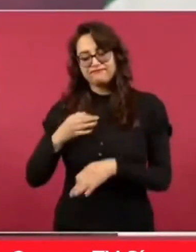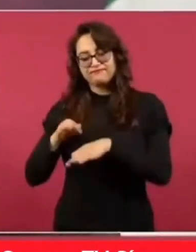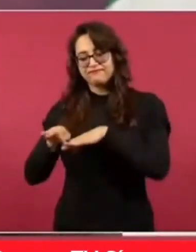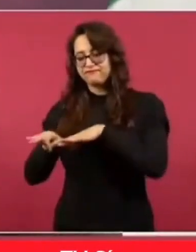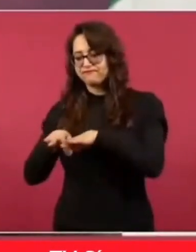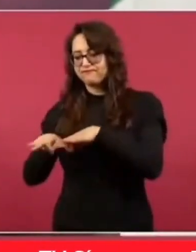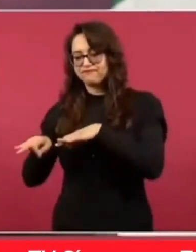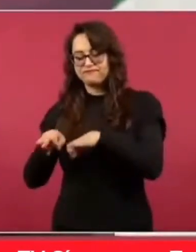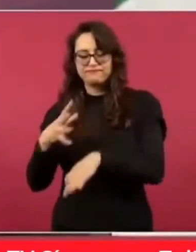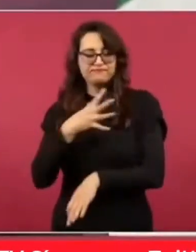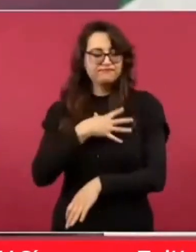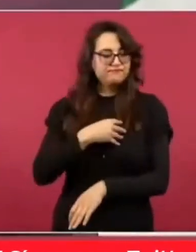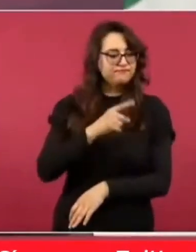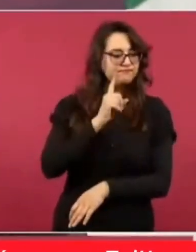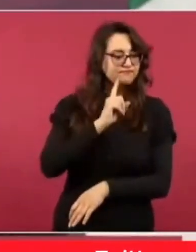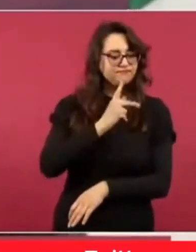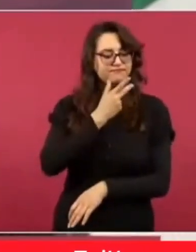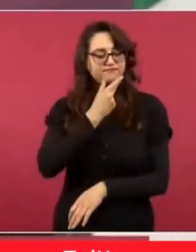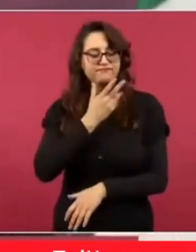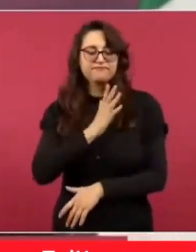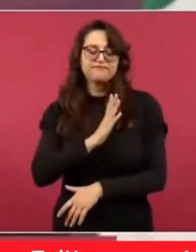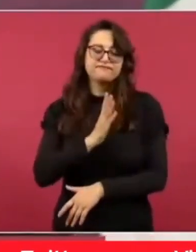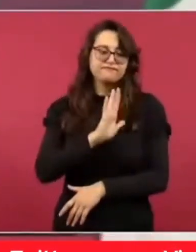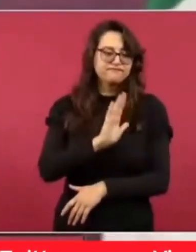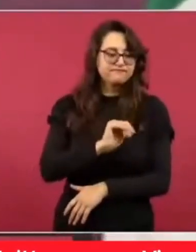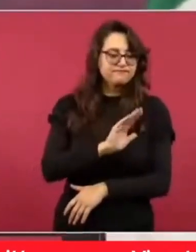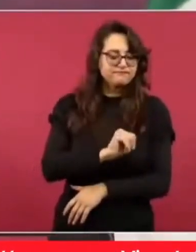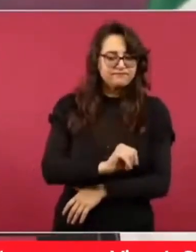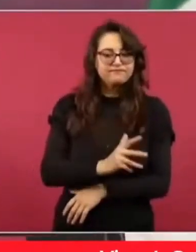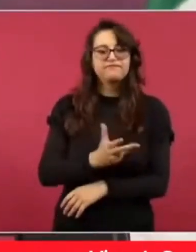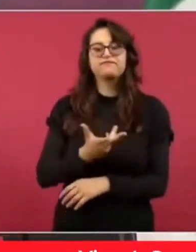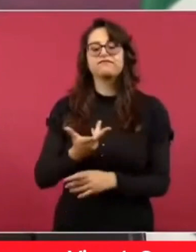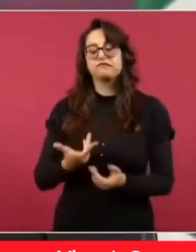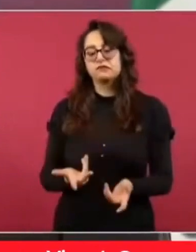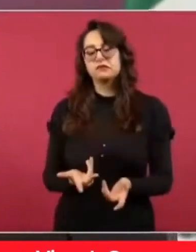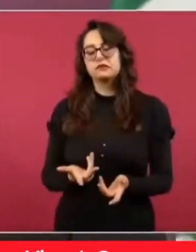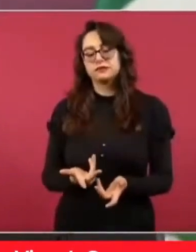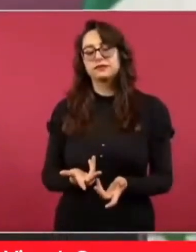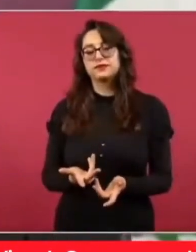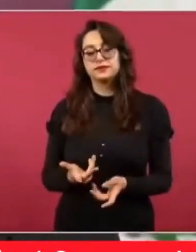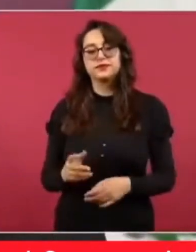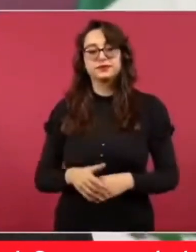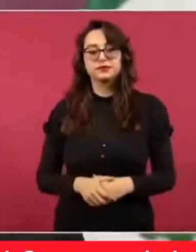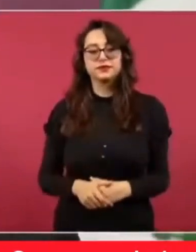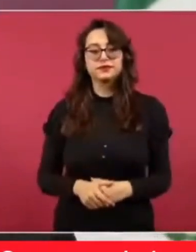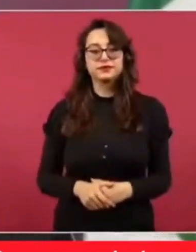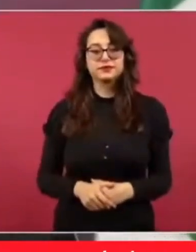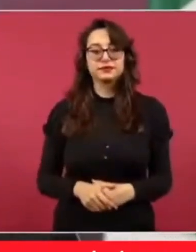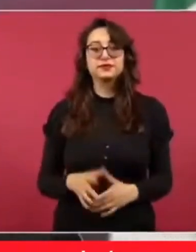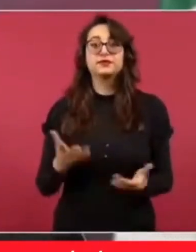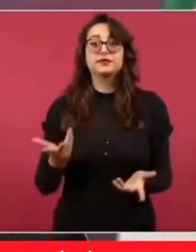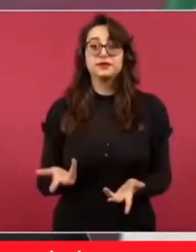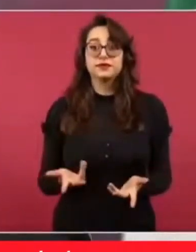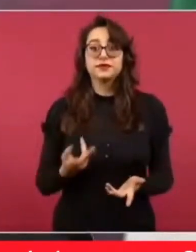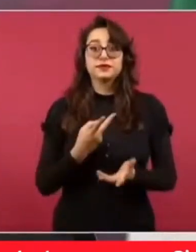a las que son mamás y son abuelas,